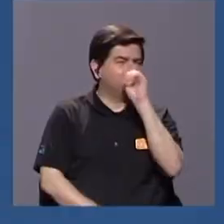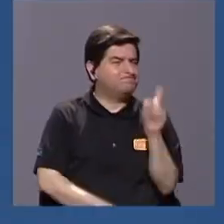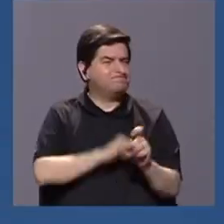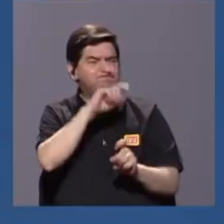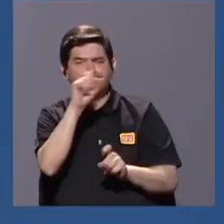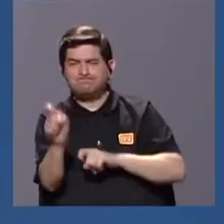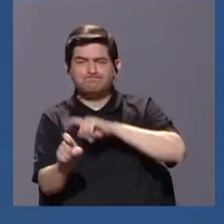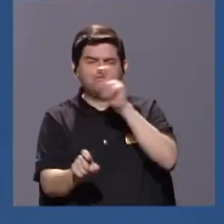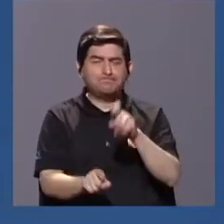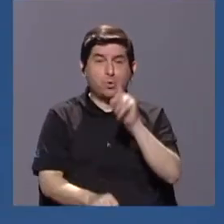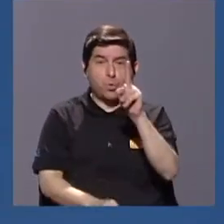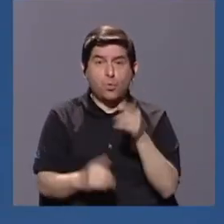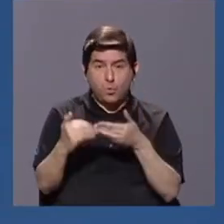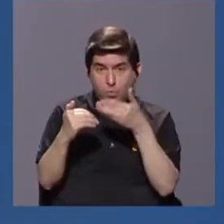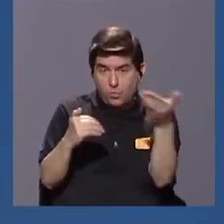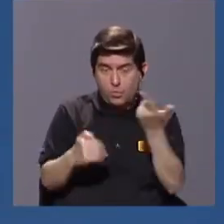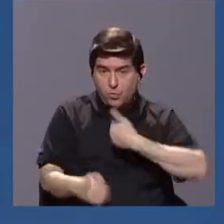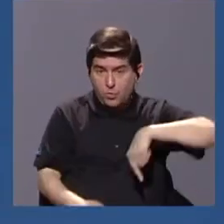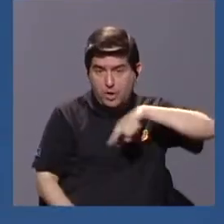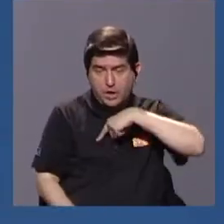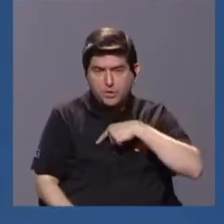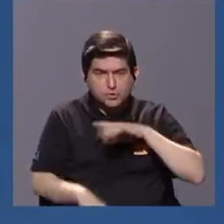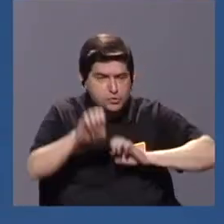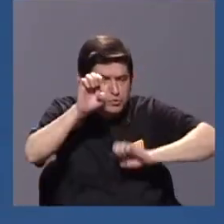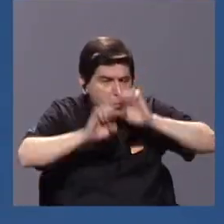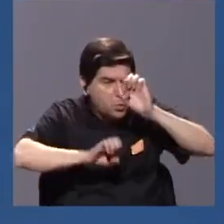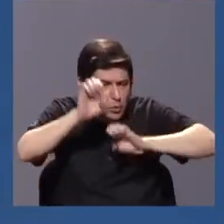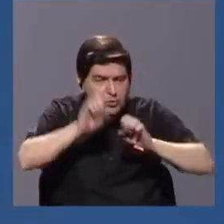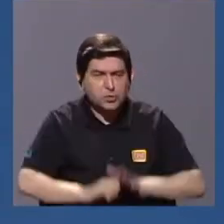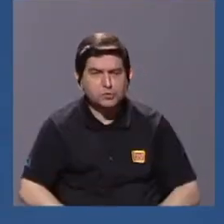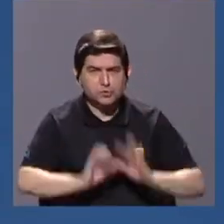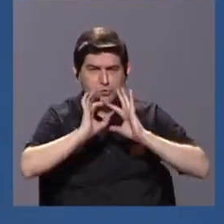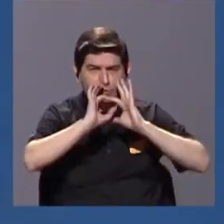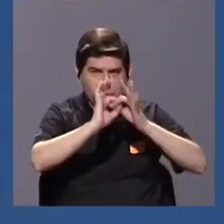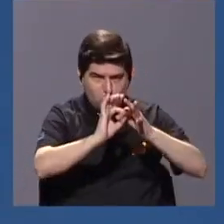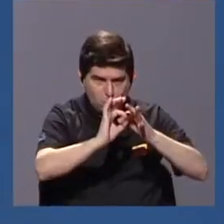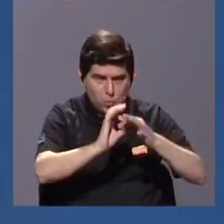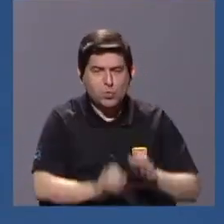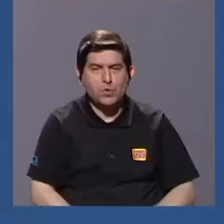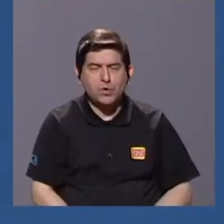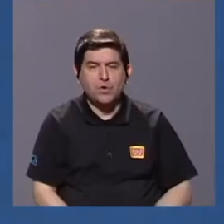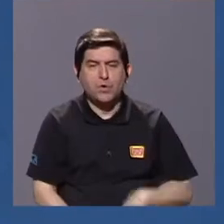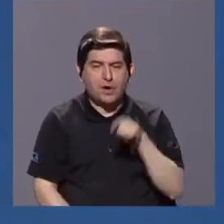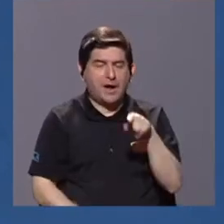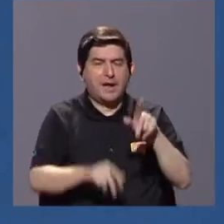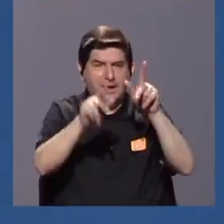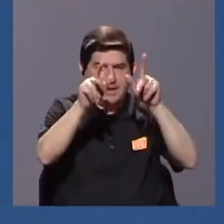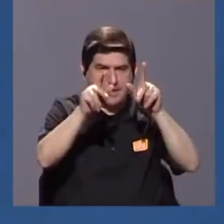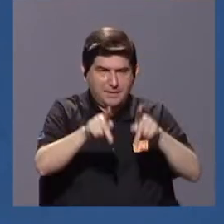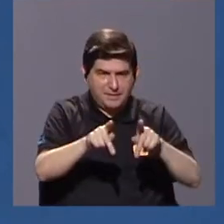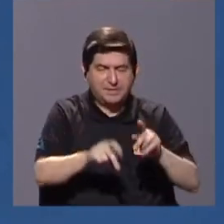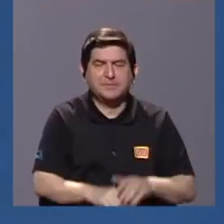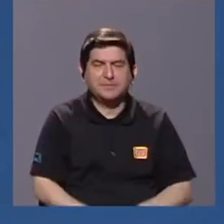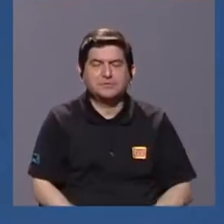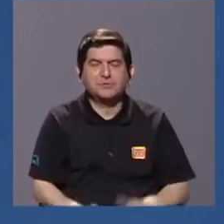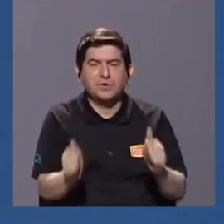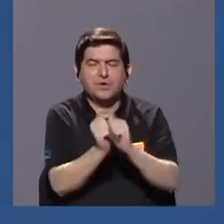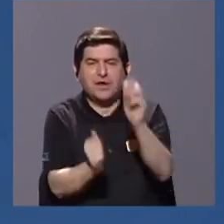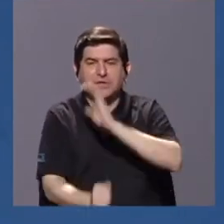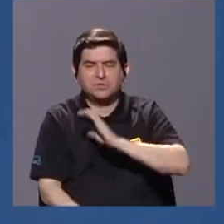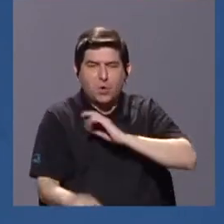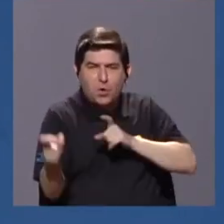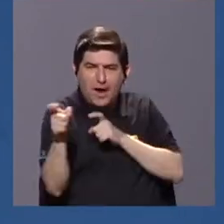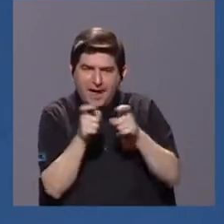Uno de los factores que nosotros empezamos a evaluar es la asociación de la presencia de individuos positivos con las características del